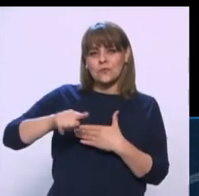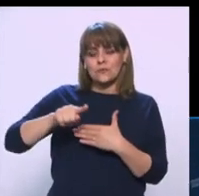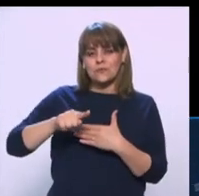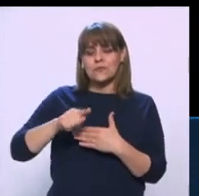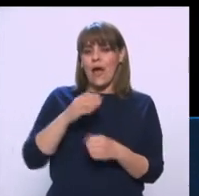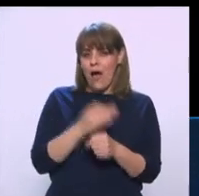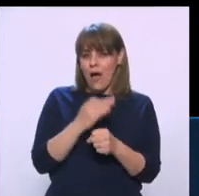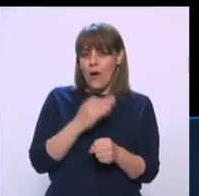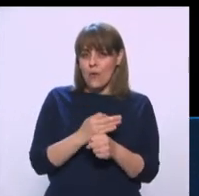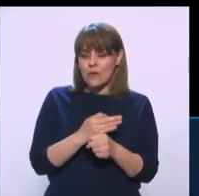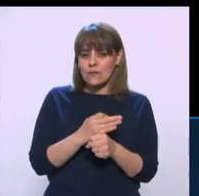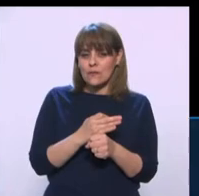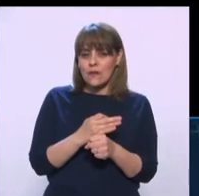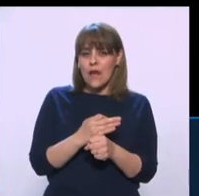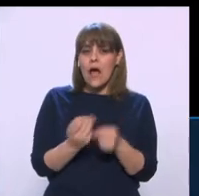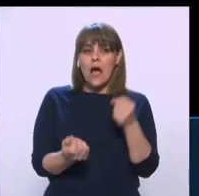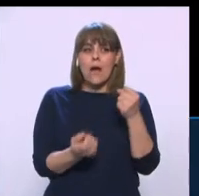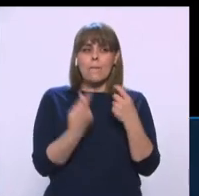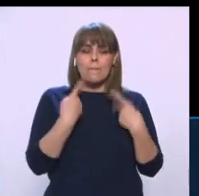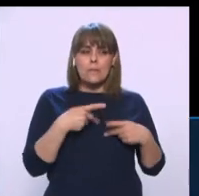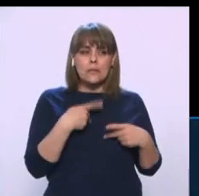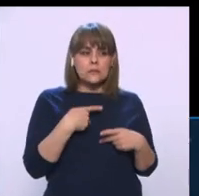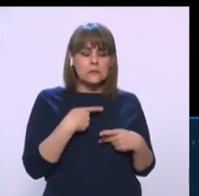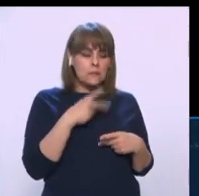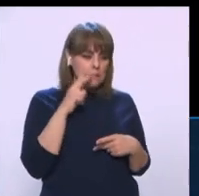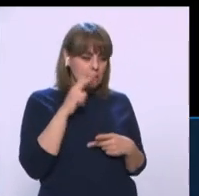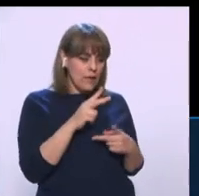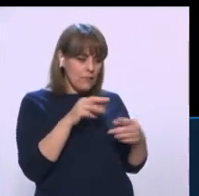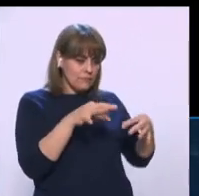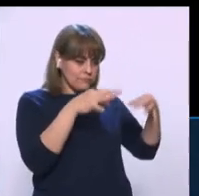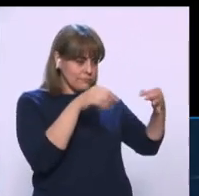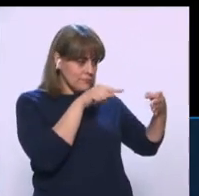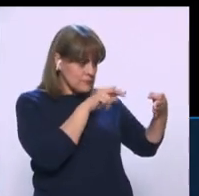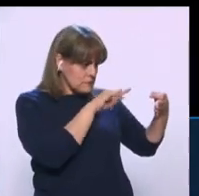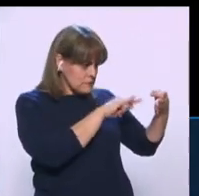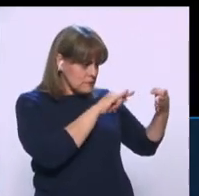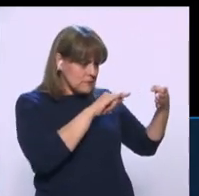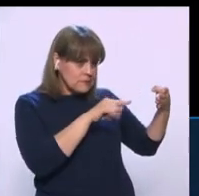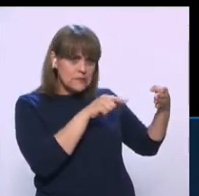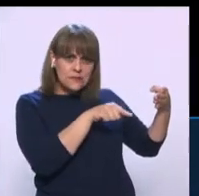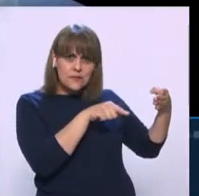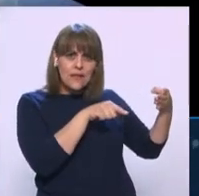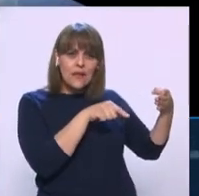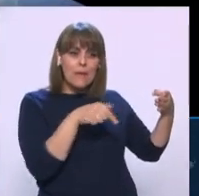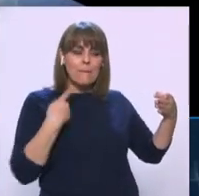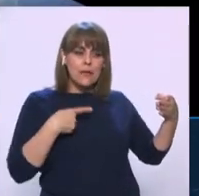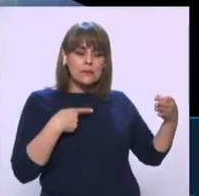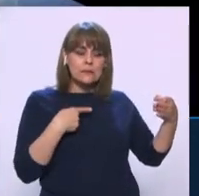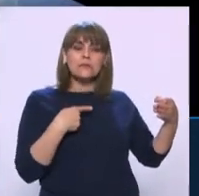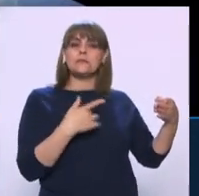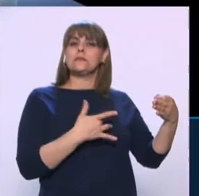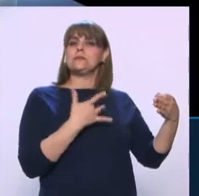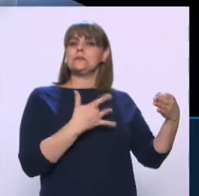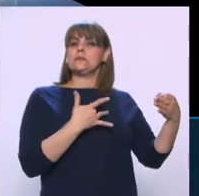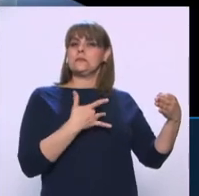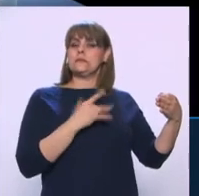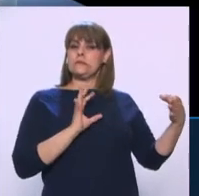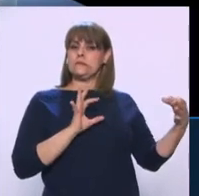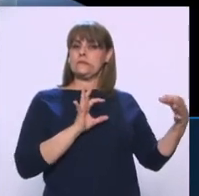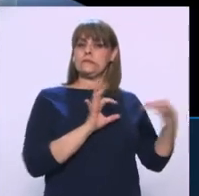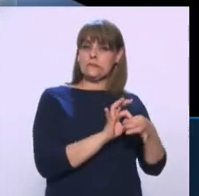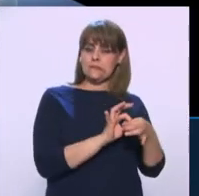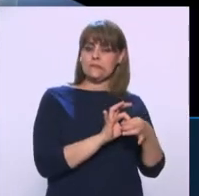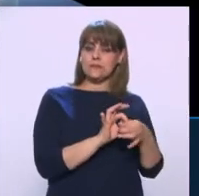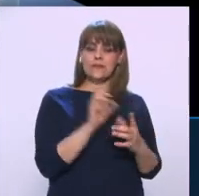momento han sido recibidas, pues, con mucha sensibilidad por parte de la gente. Una vez que queda claro, porque ya no hay duda, no es